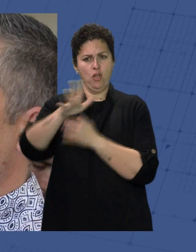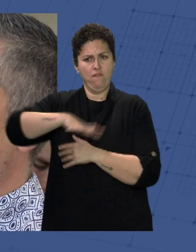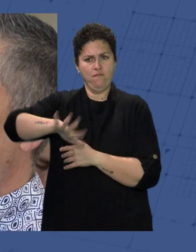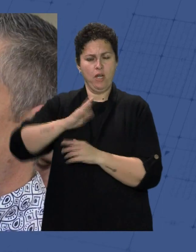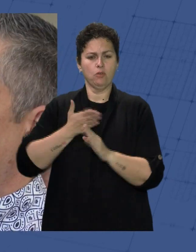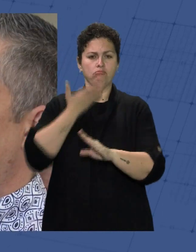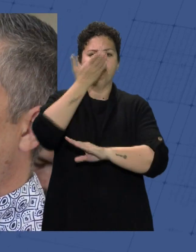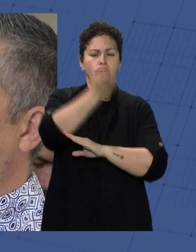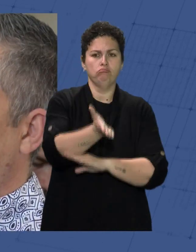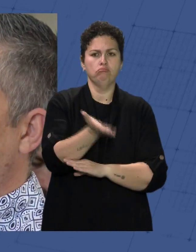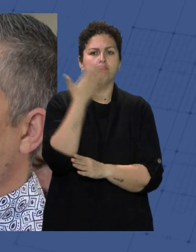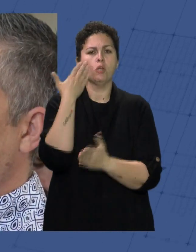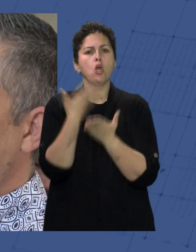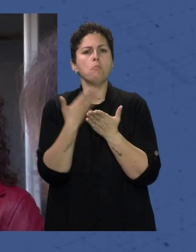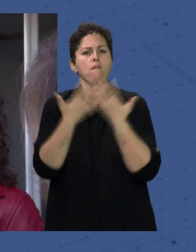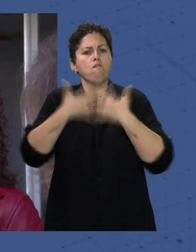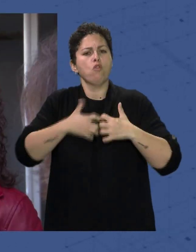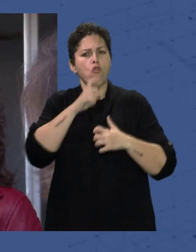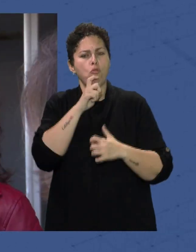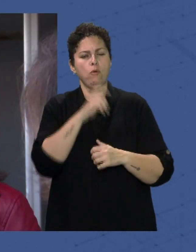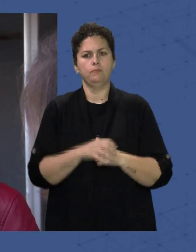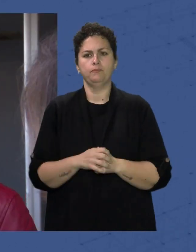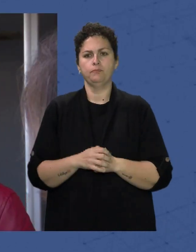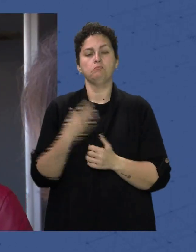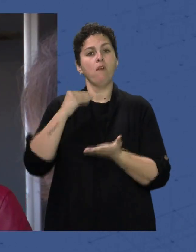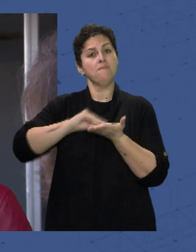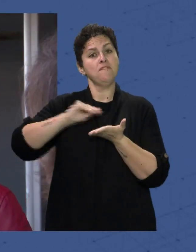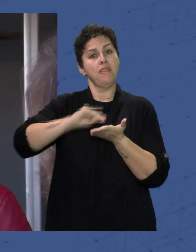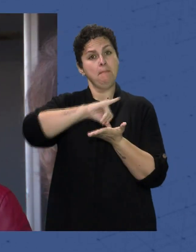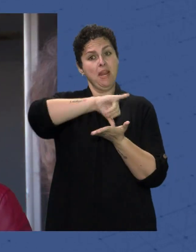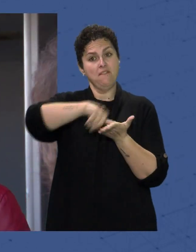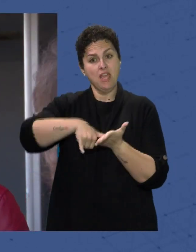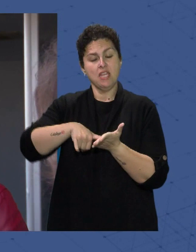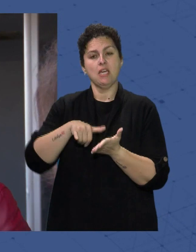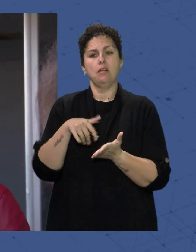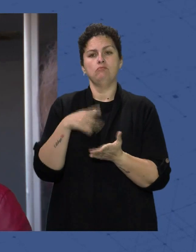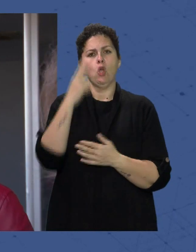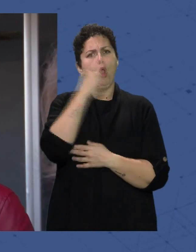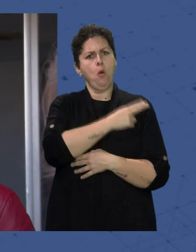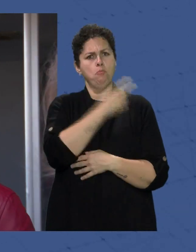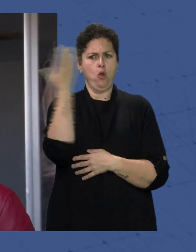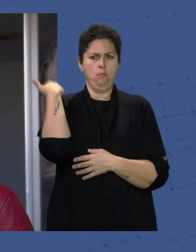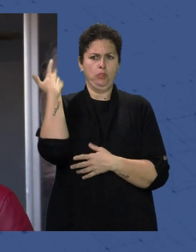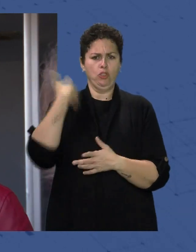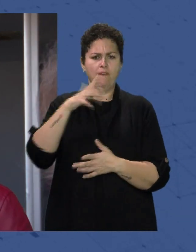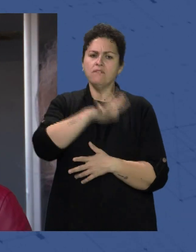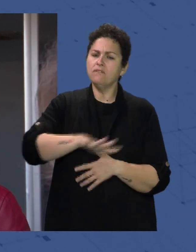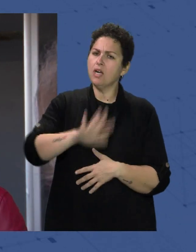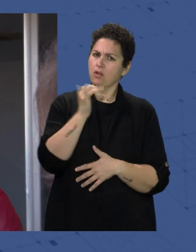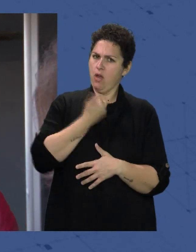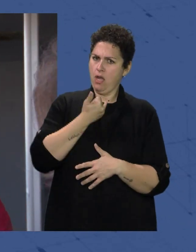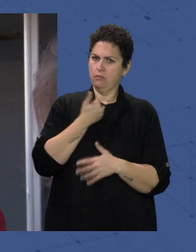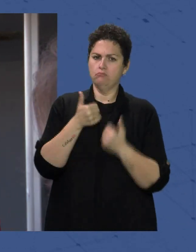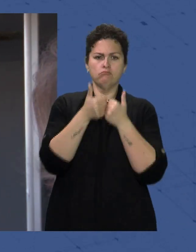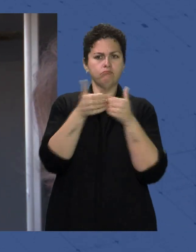Para comprobar Su funcionamiento Esta oficina Periférica Fue un compromiso Que teníamos Con el barrio Y va a estar